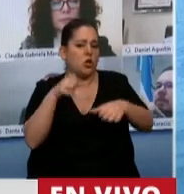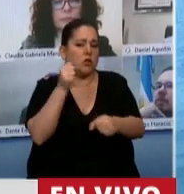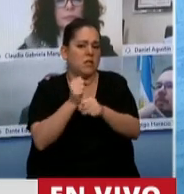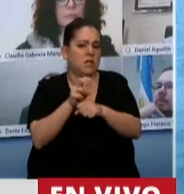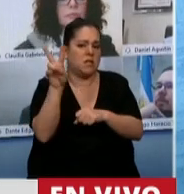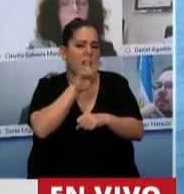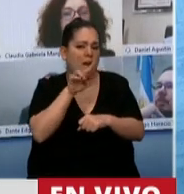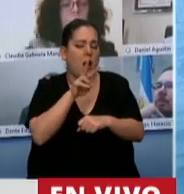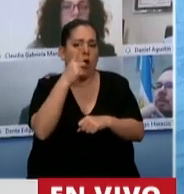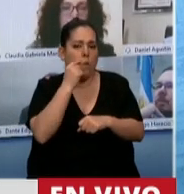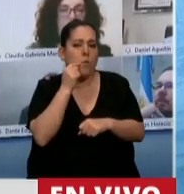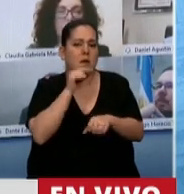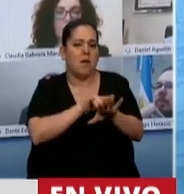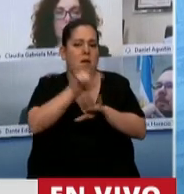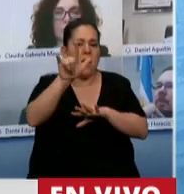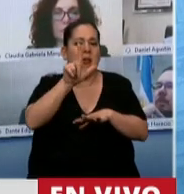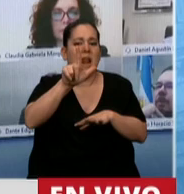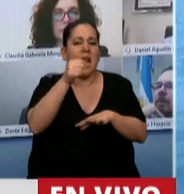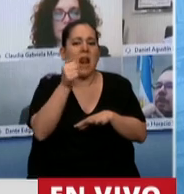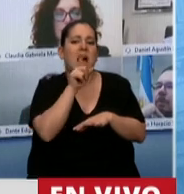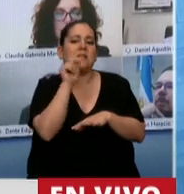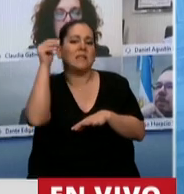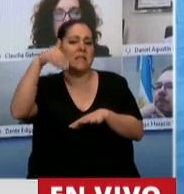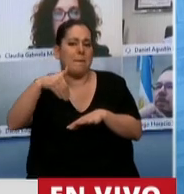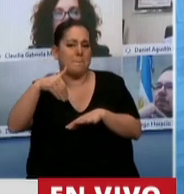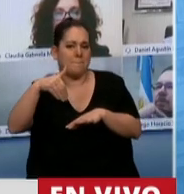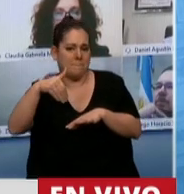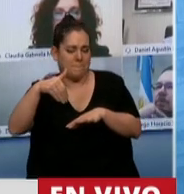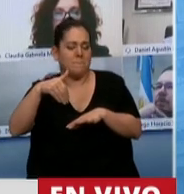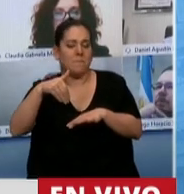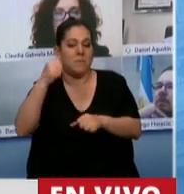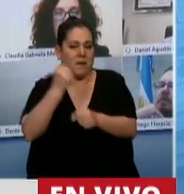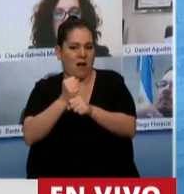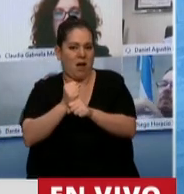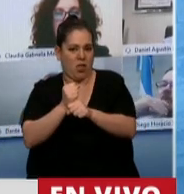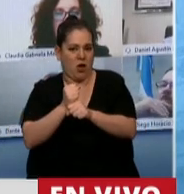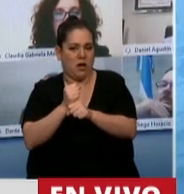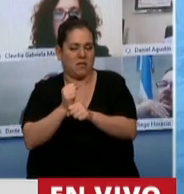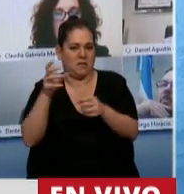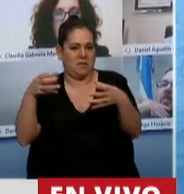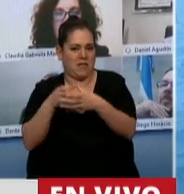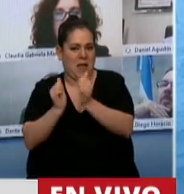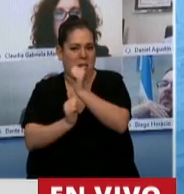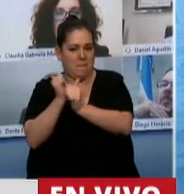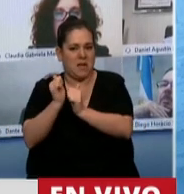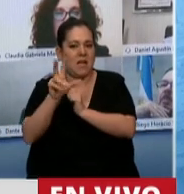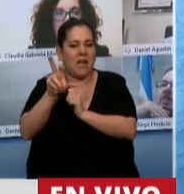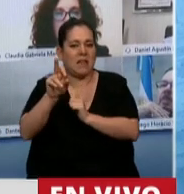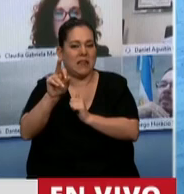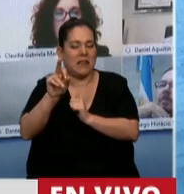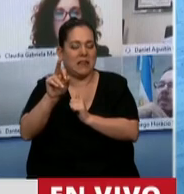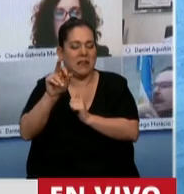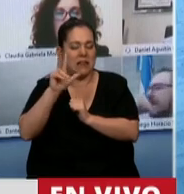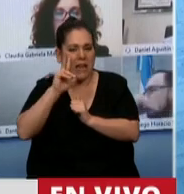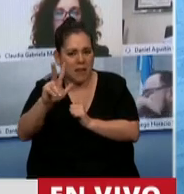trabajadores del ATAM. Es decir, los trabajadores del ATAM son 3.000 familias que están reclamando